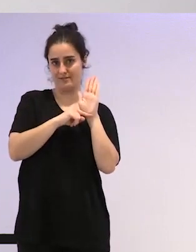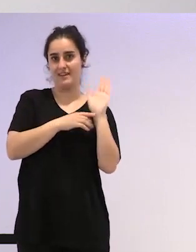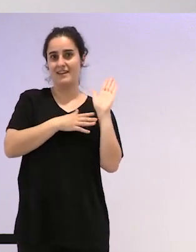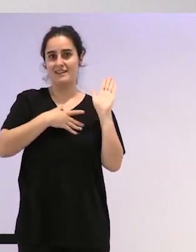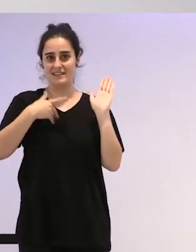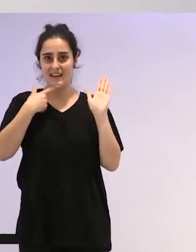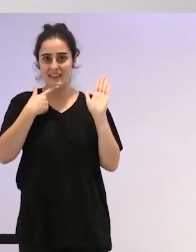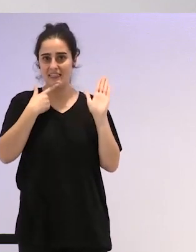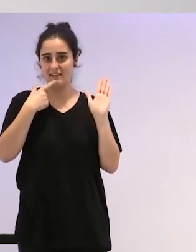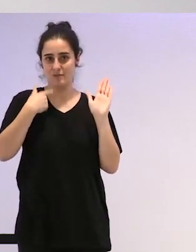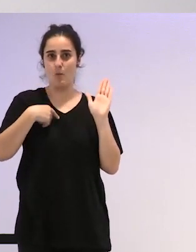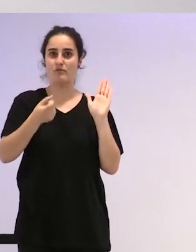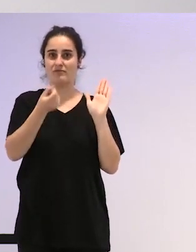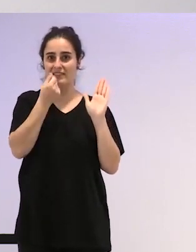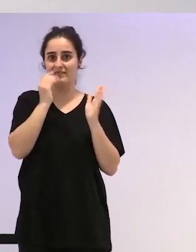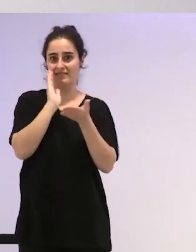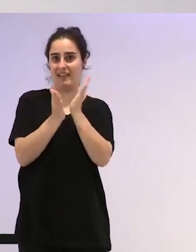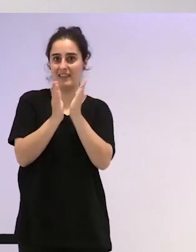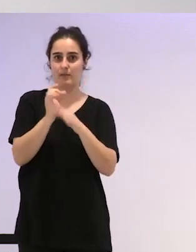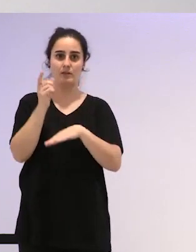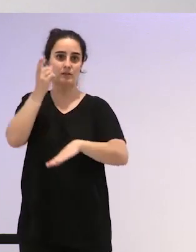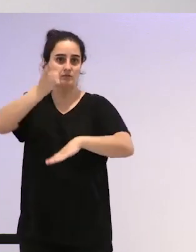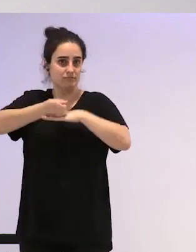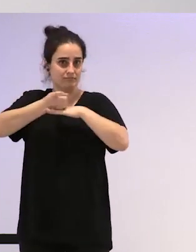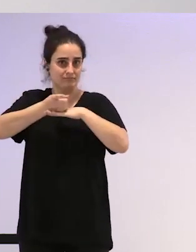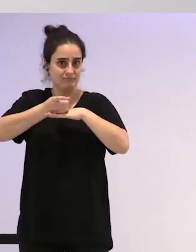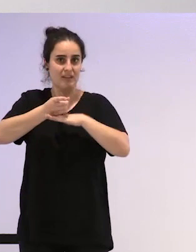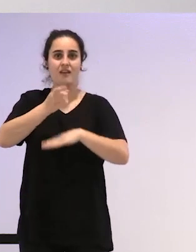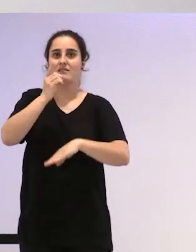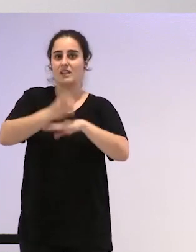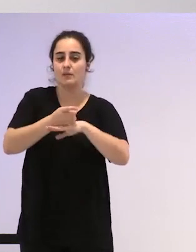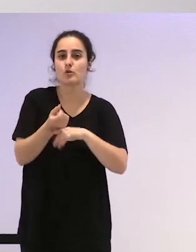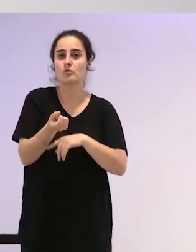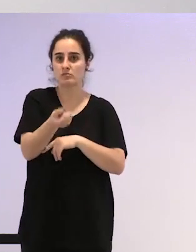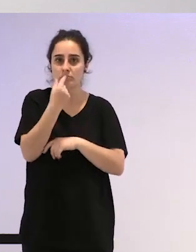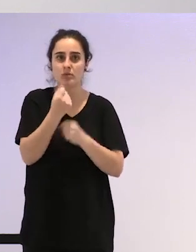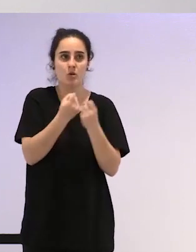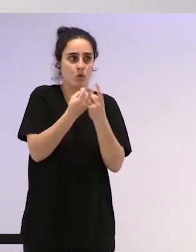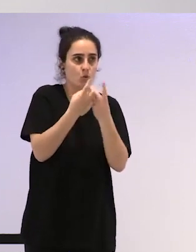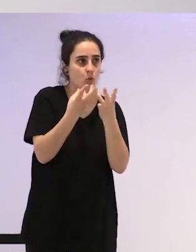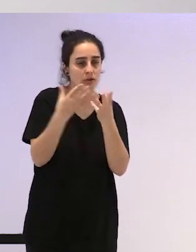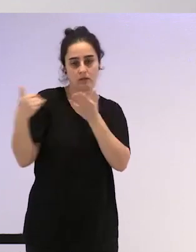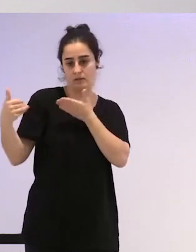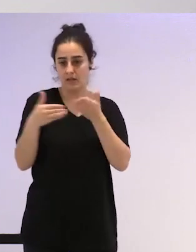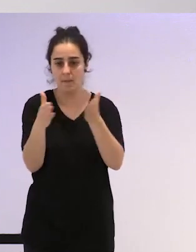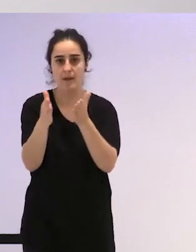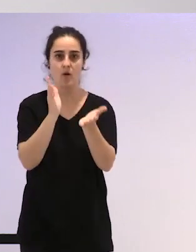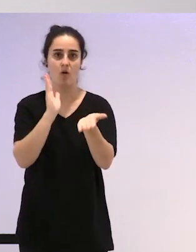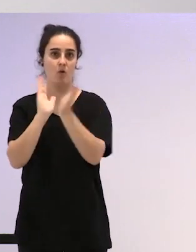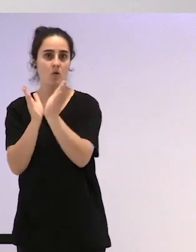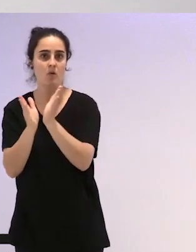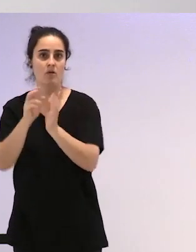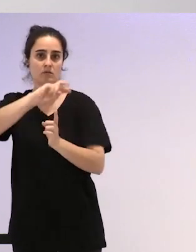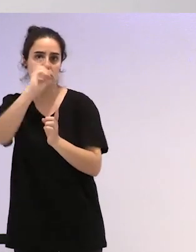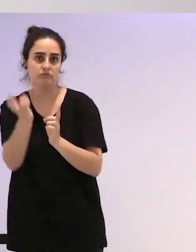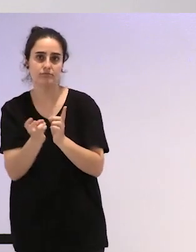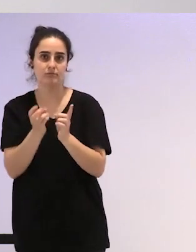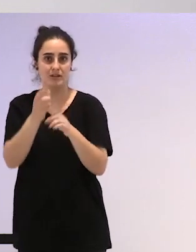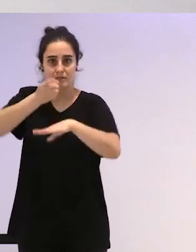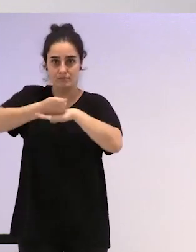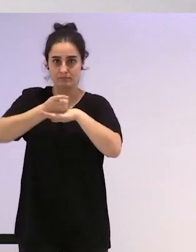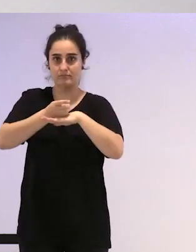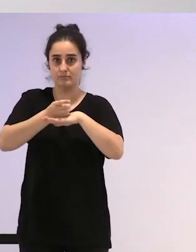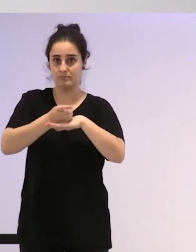tratamientos, ¿no?, imponen dosis, imponen caminos, imponen intervenciones, por ejemplo, en